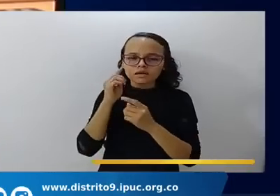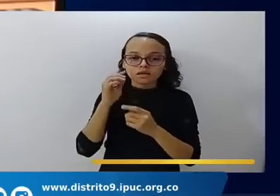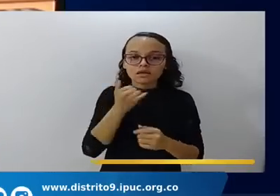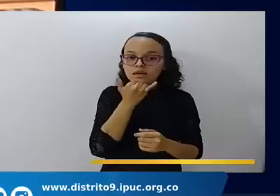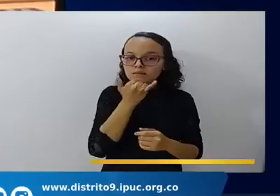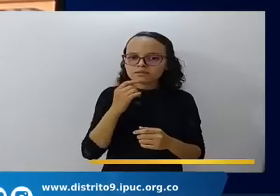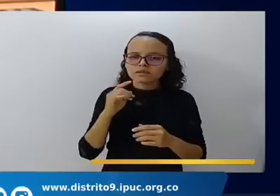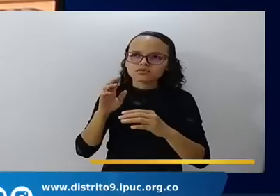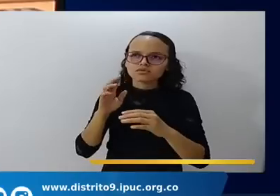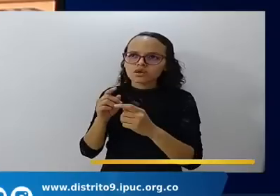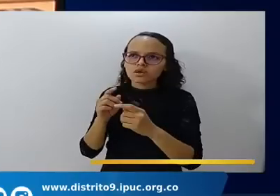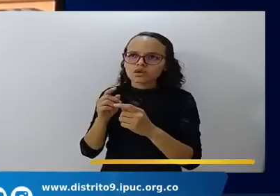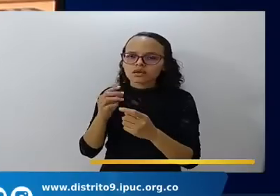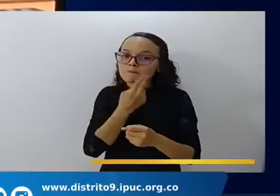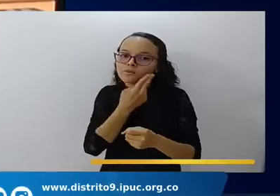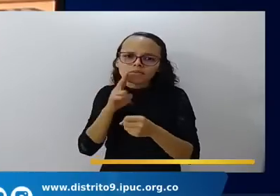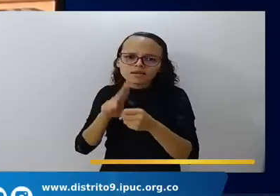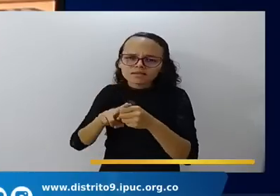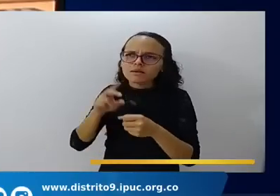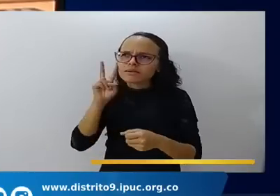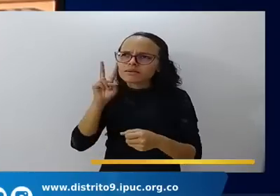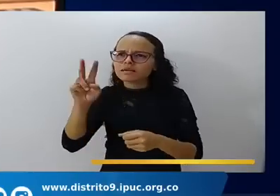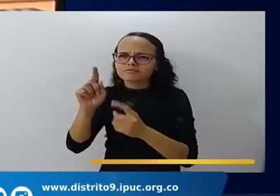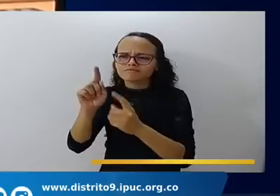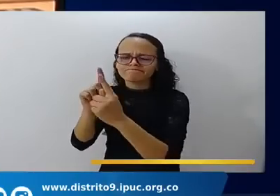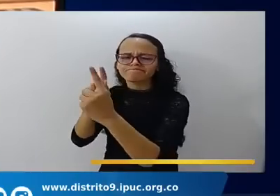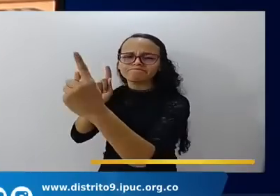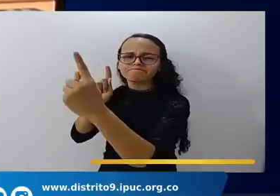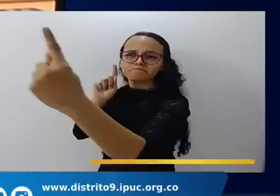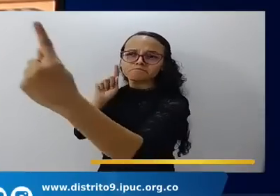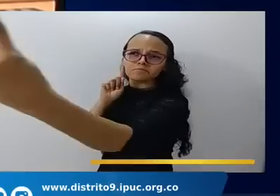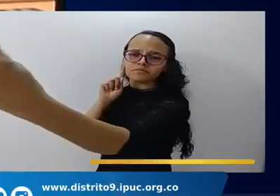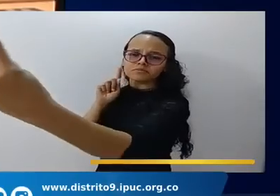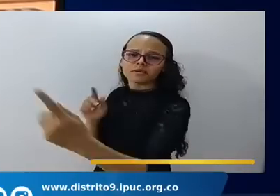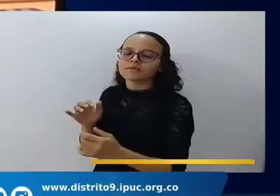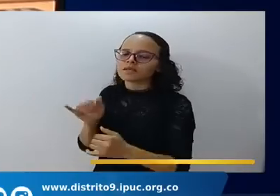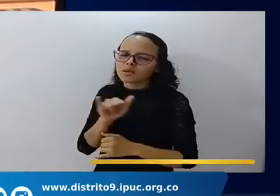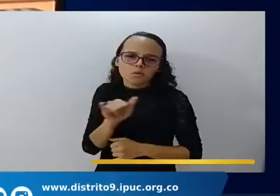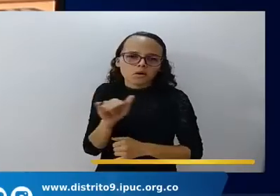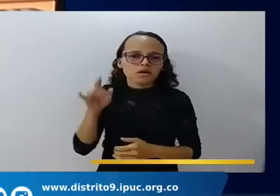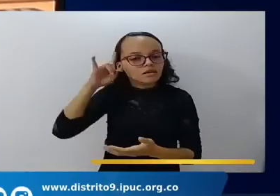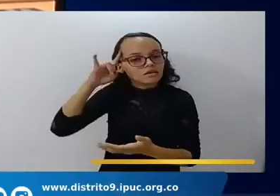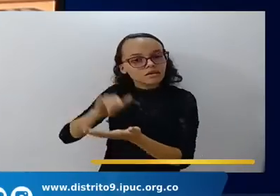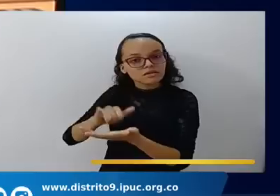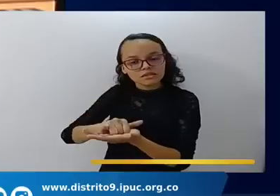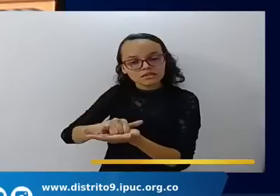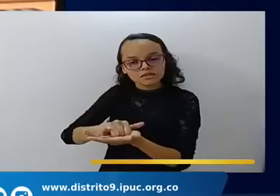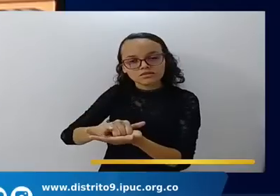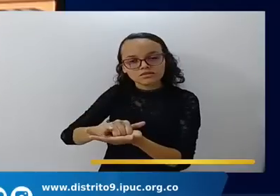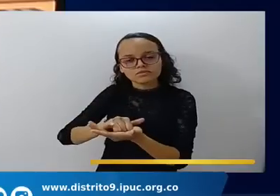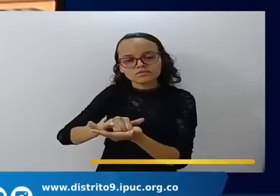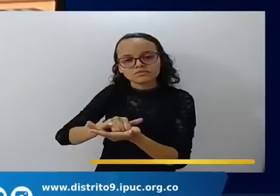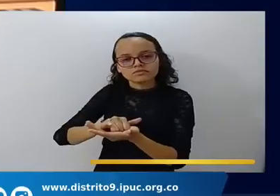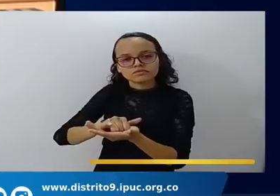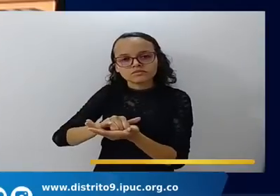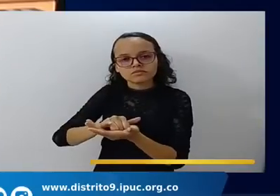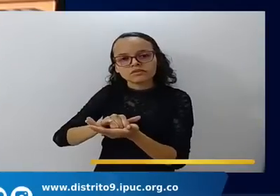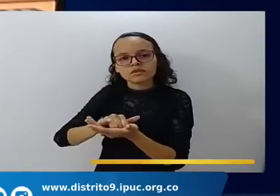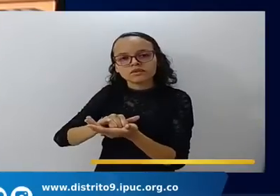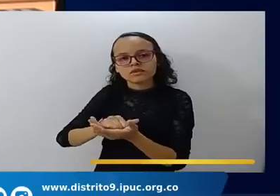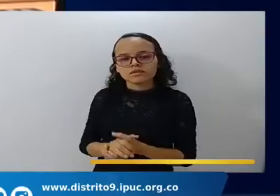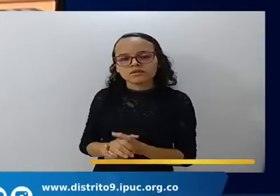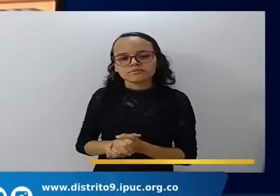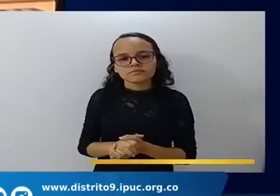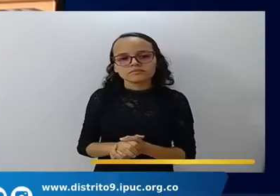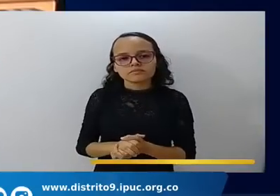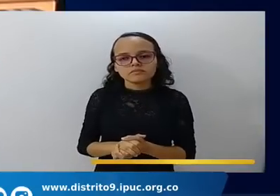Y creyéndolo, ¿y qué? Yo he dicho